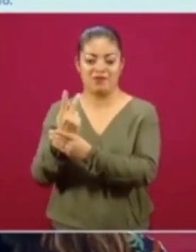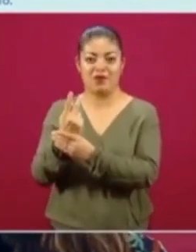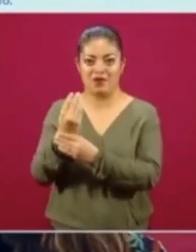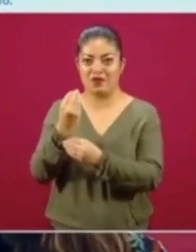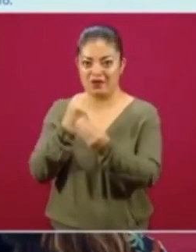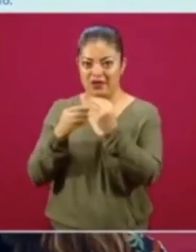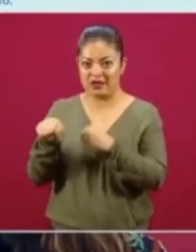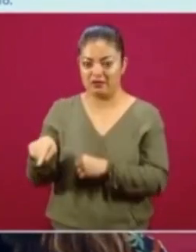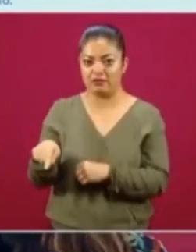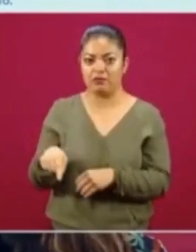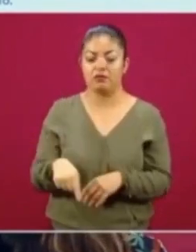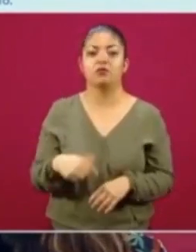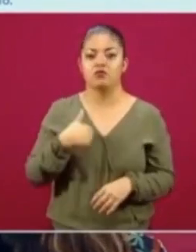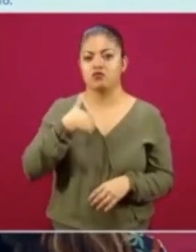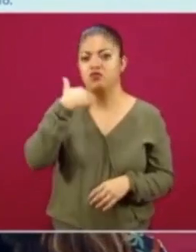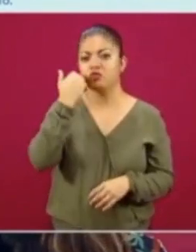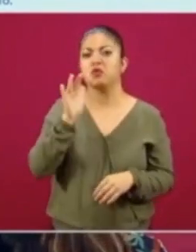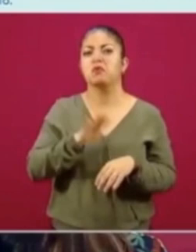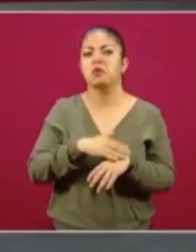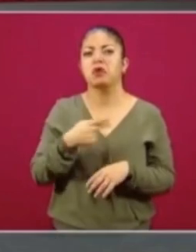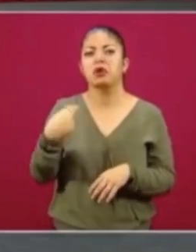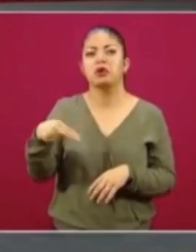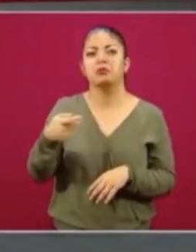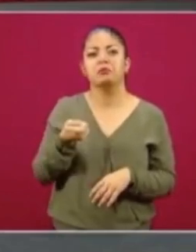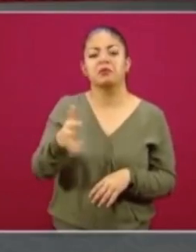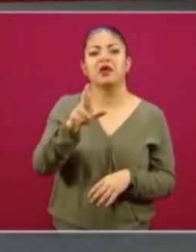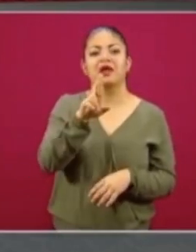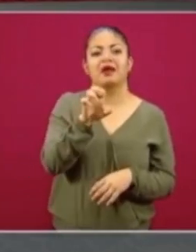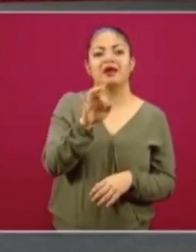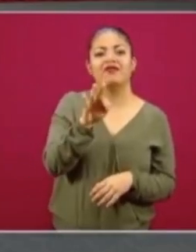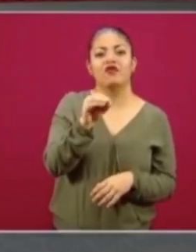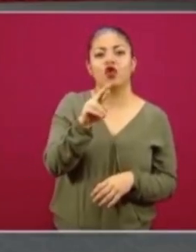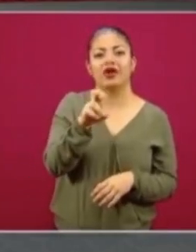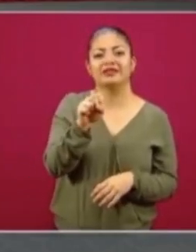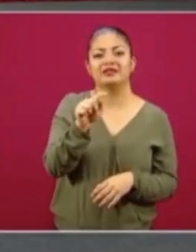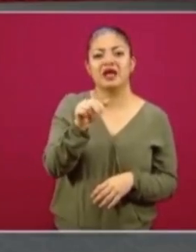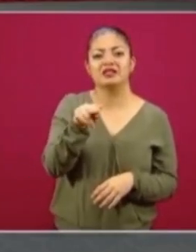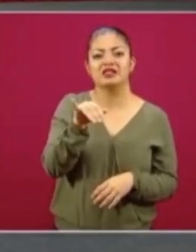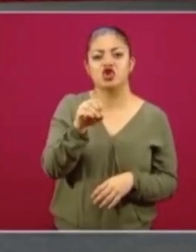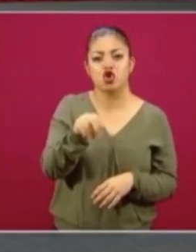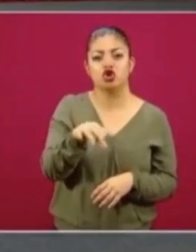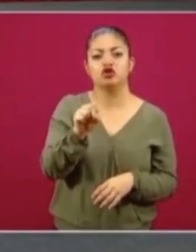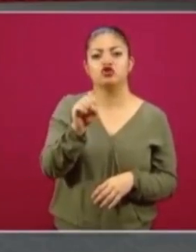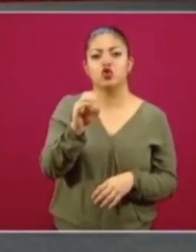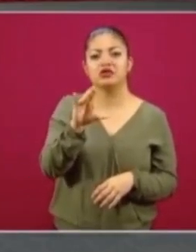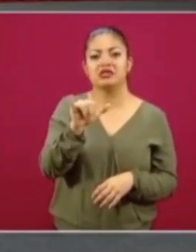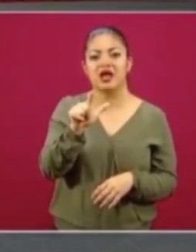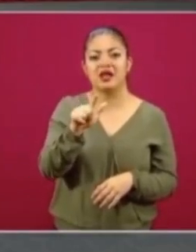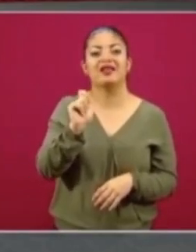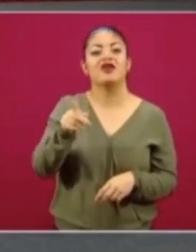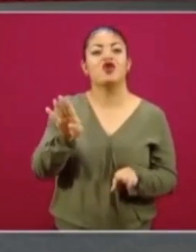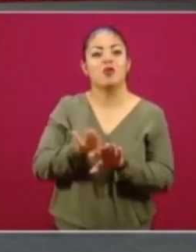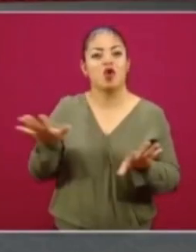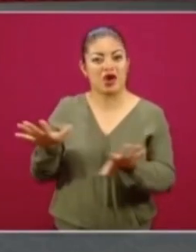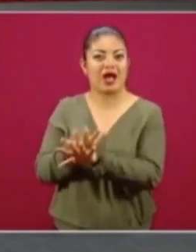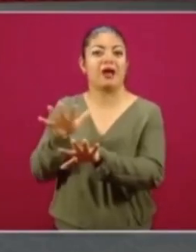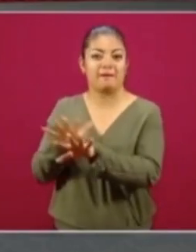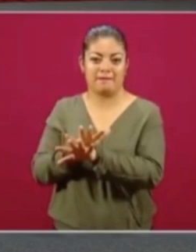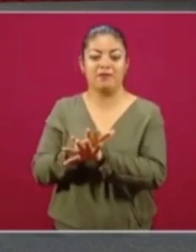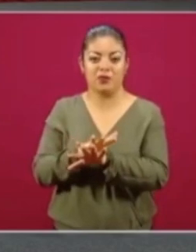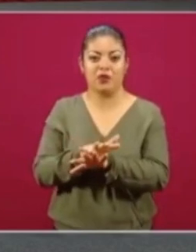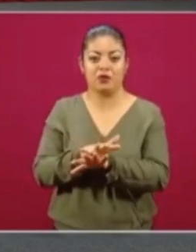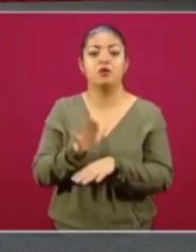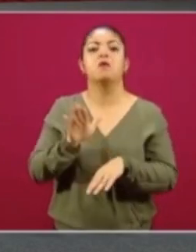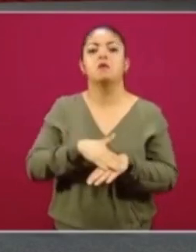¿por qué le colocamos reforestación social? Porque en nuestro país también ha habido campañas, estrategias de